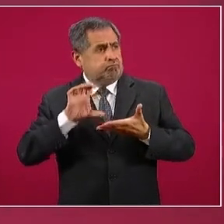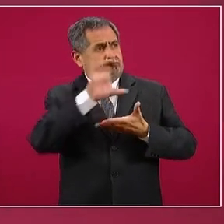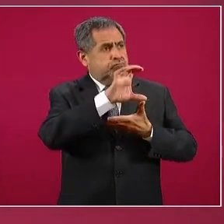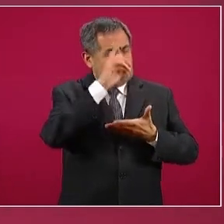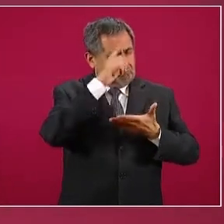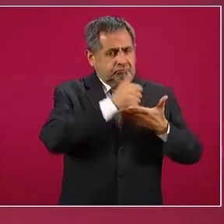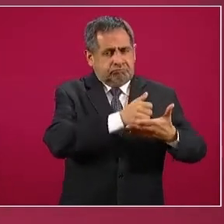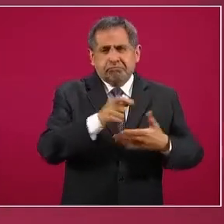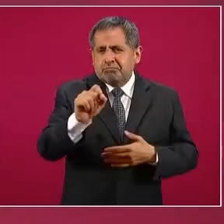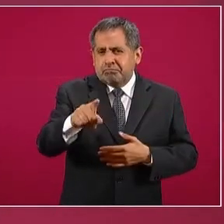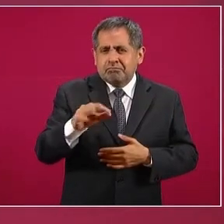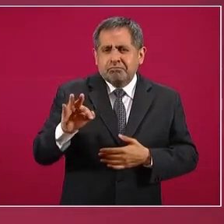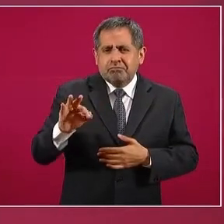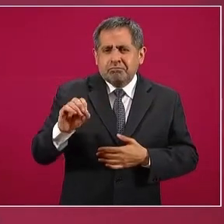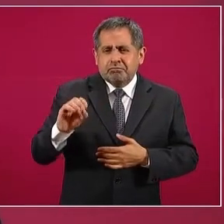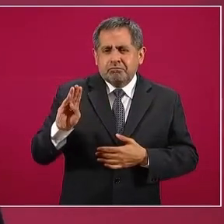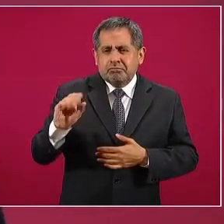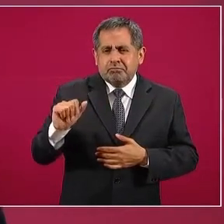eso fue lo del Fobaproa.